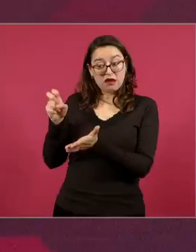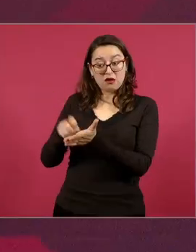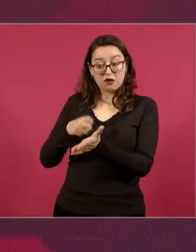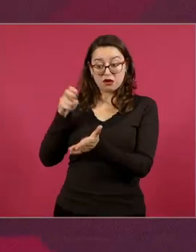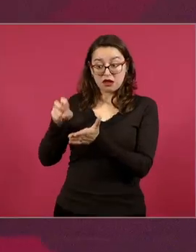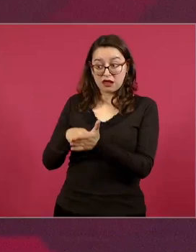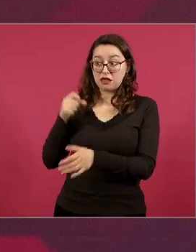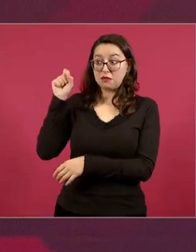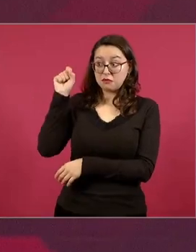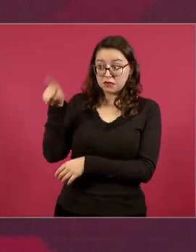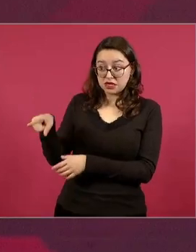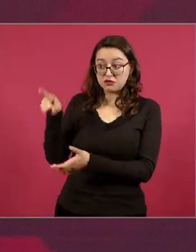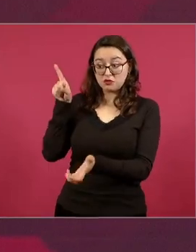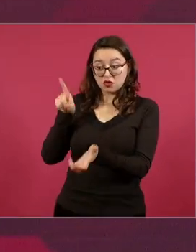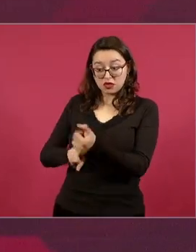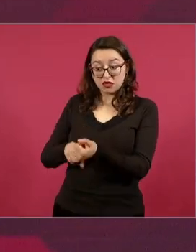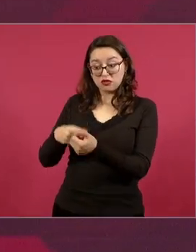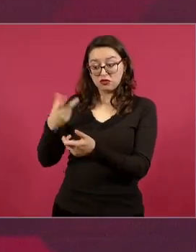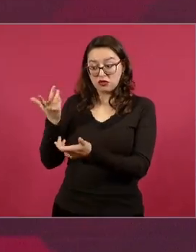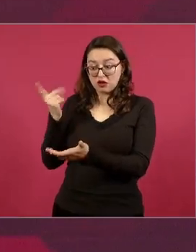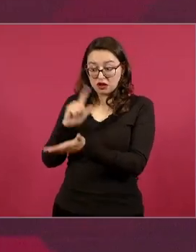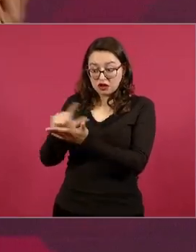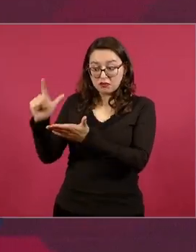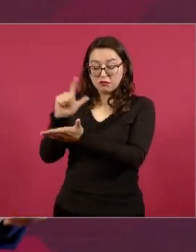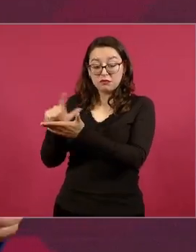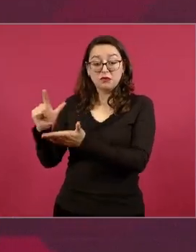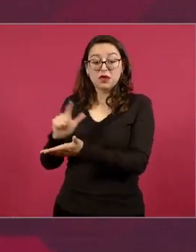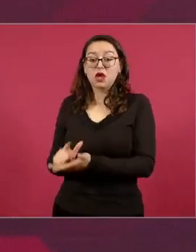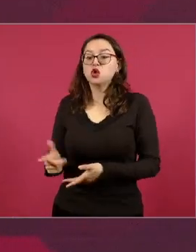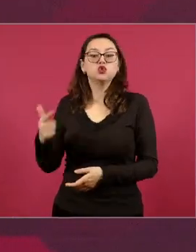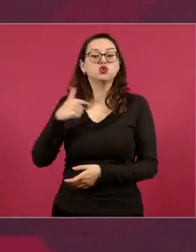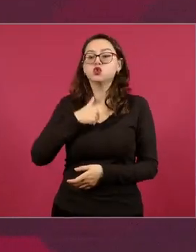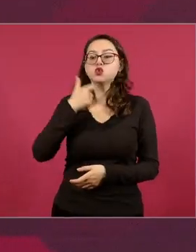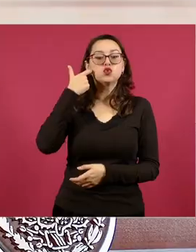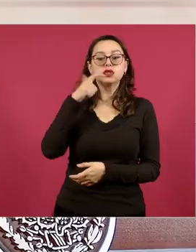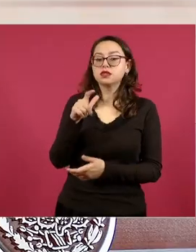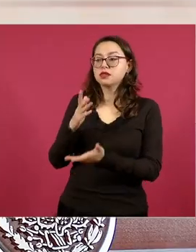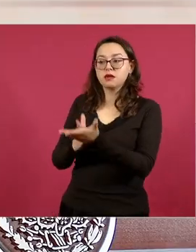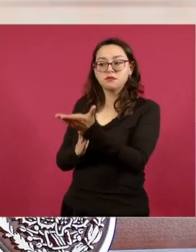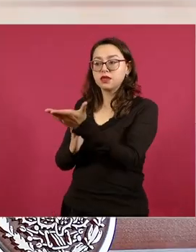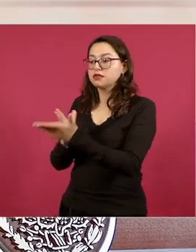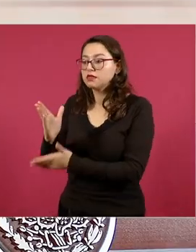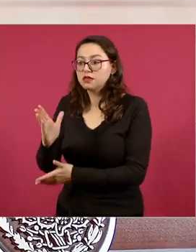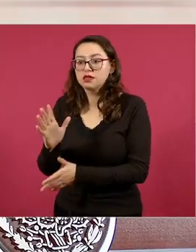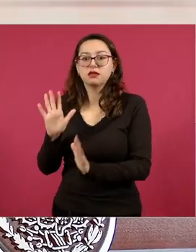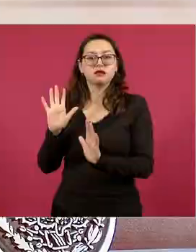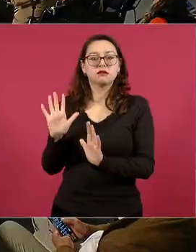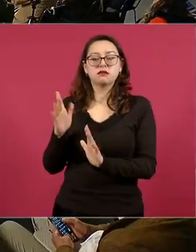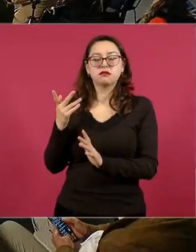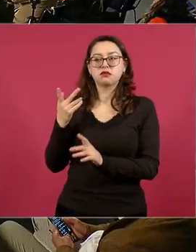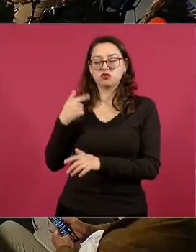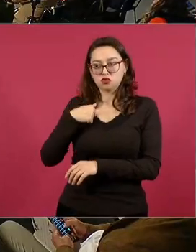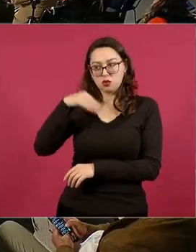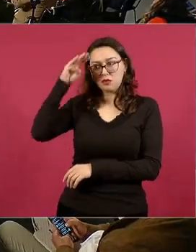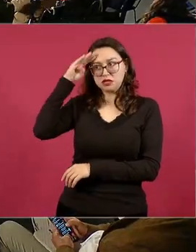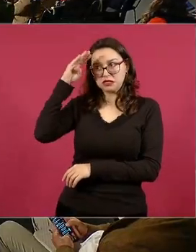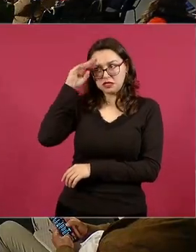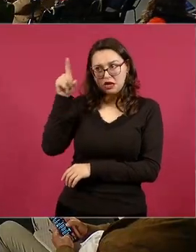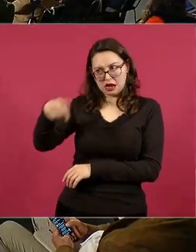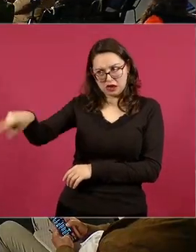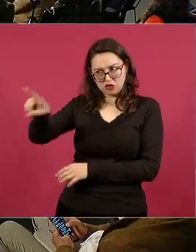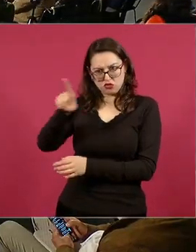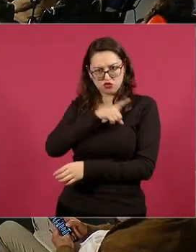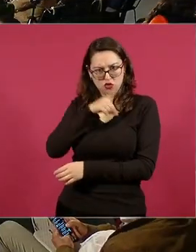que era mi propósito nada más que no pude dos temas finales presidente pero